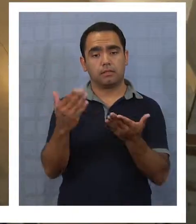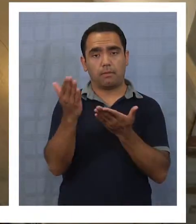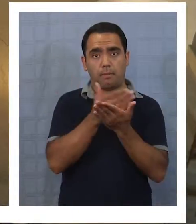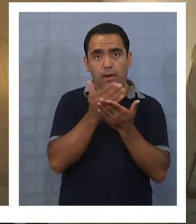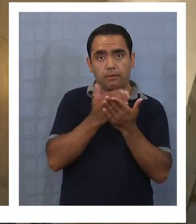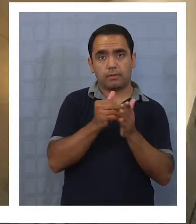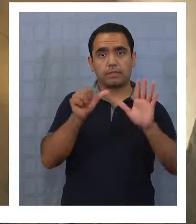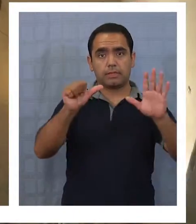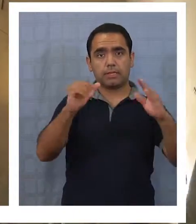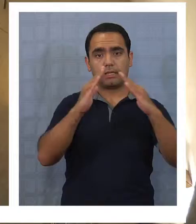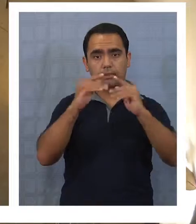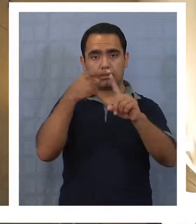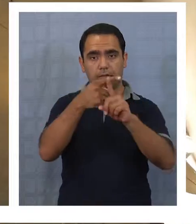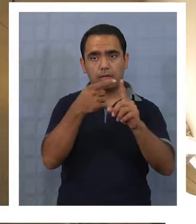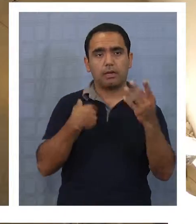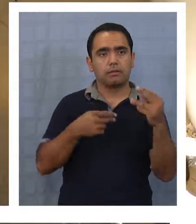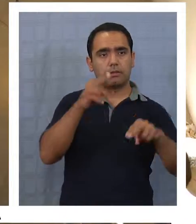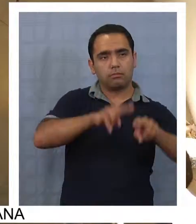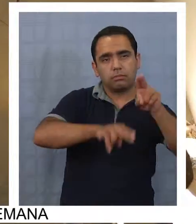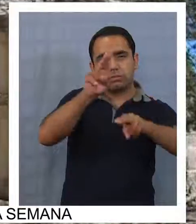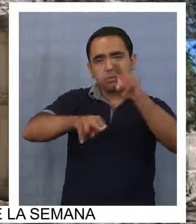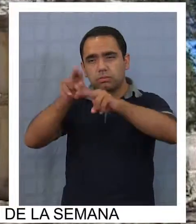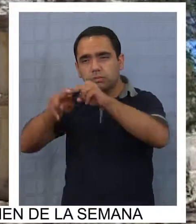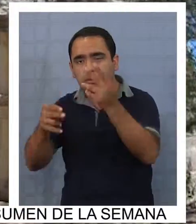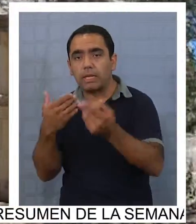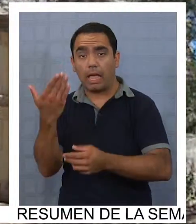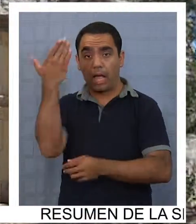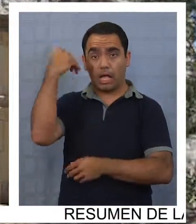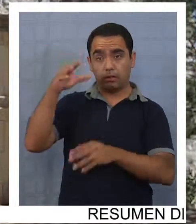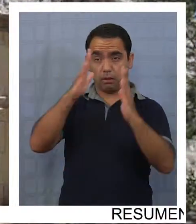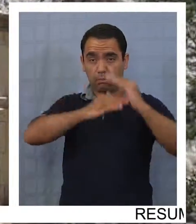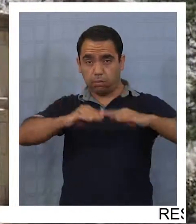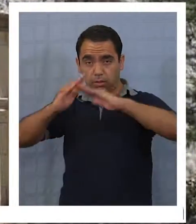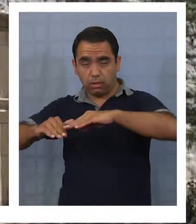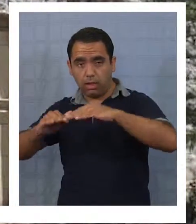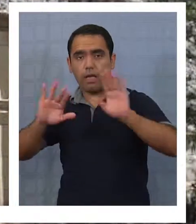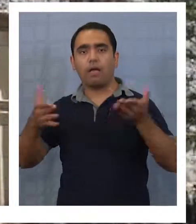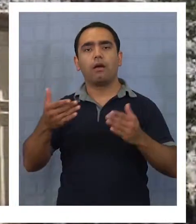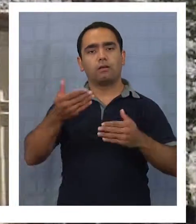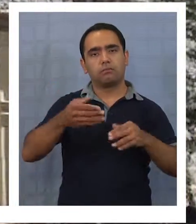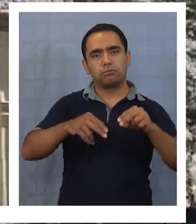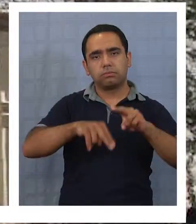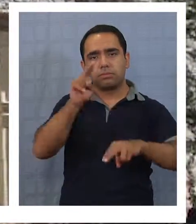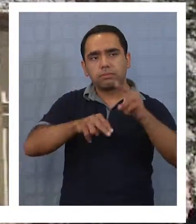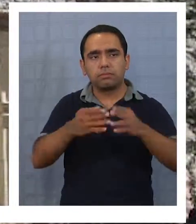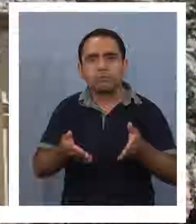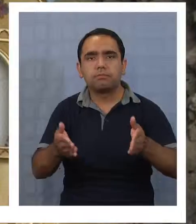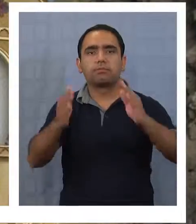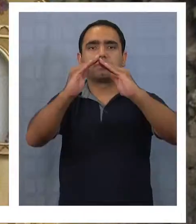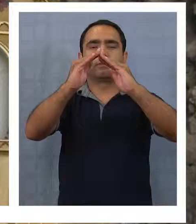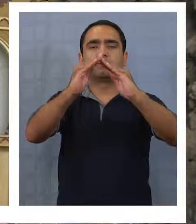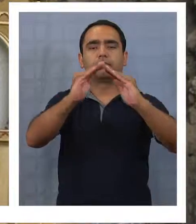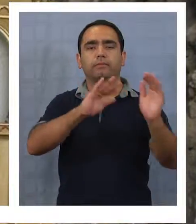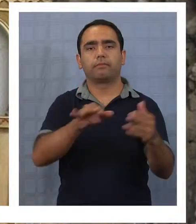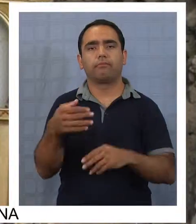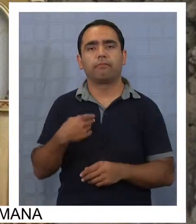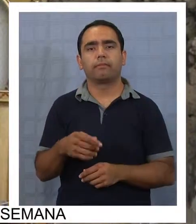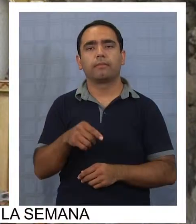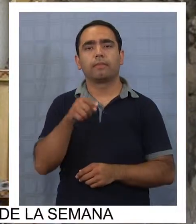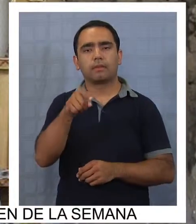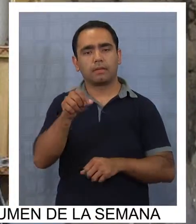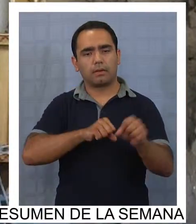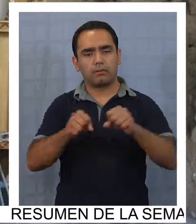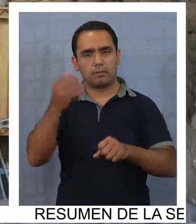patrimoniales que sufrieron daños totales o parciales en el terremoto que asoló a los pueblos antiplánicos.